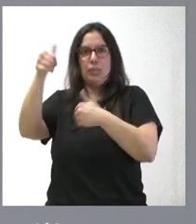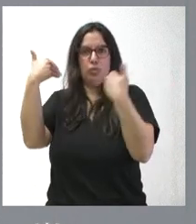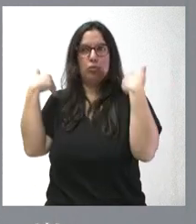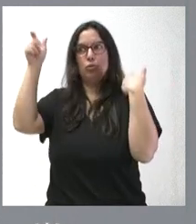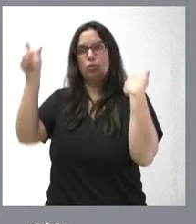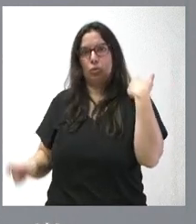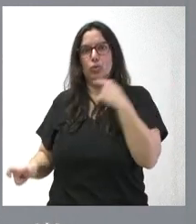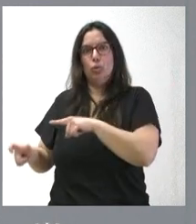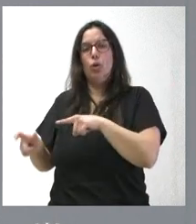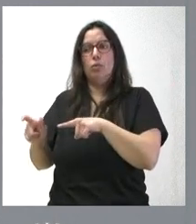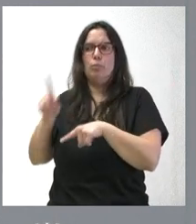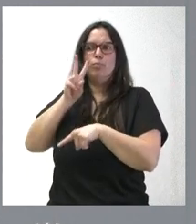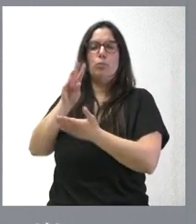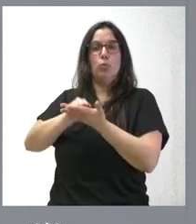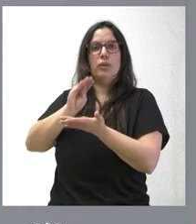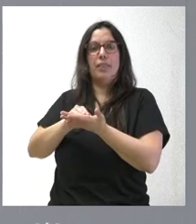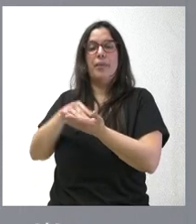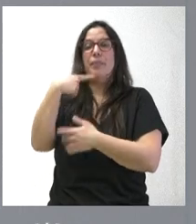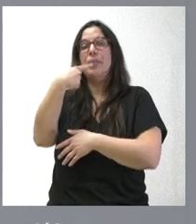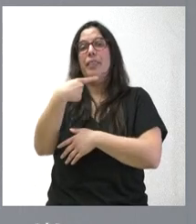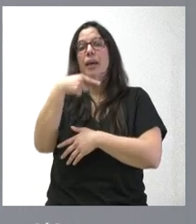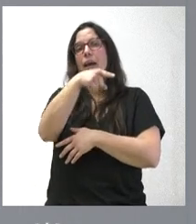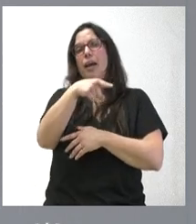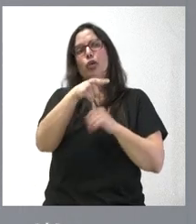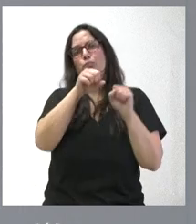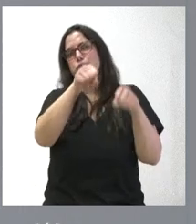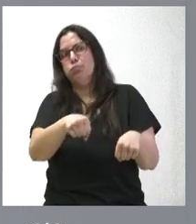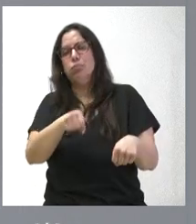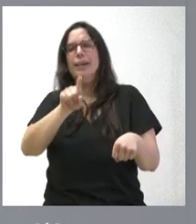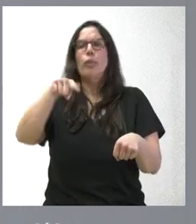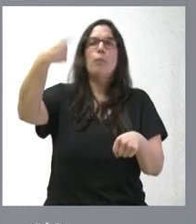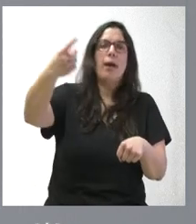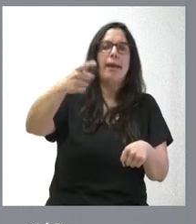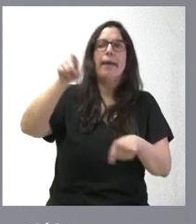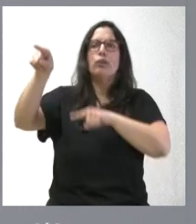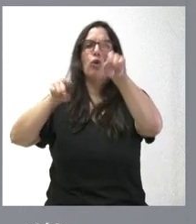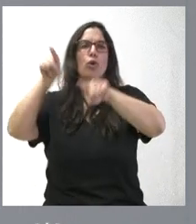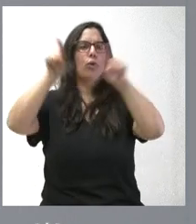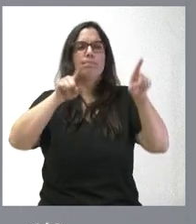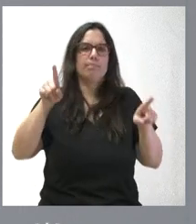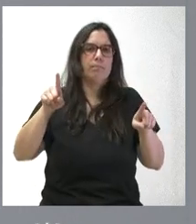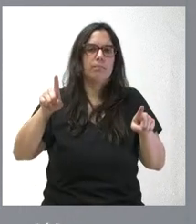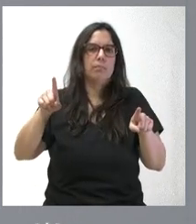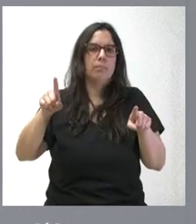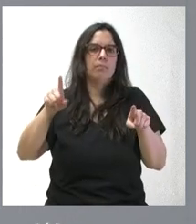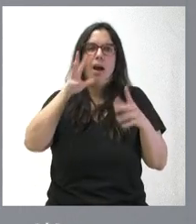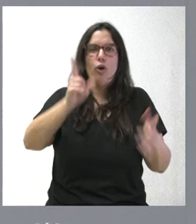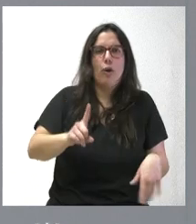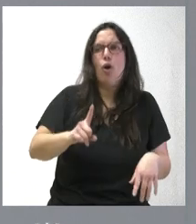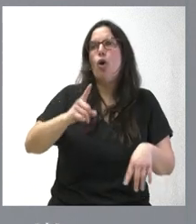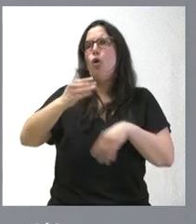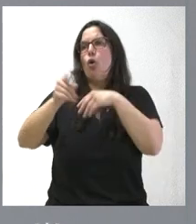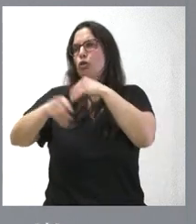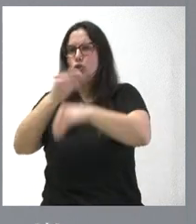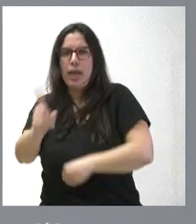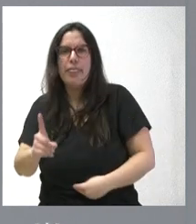que en muchas ocasiones nos viene diciendo que esto se retrasará, si esto se hará más adelante o que esto no se llevará a cabo